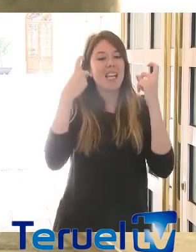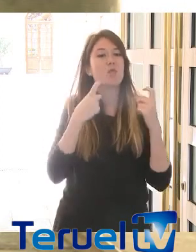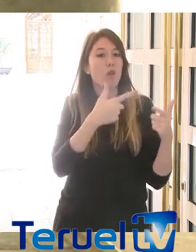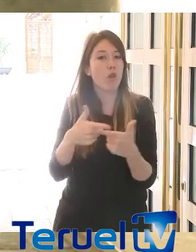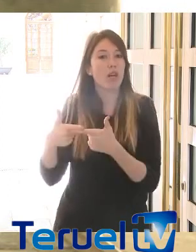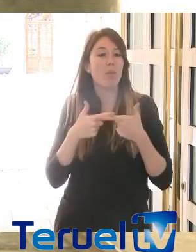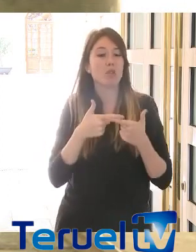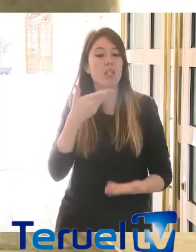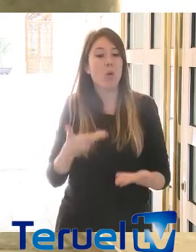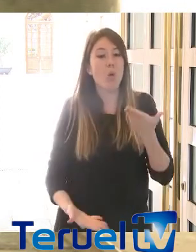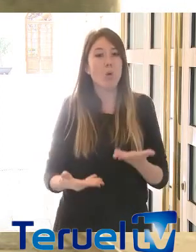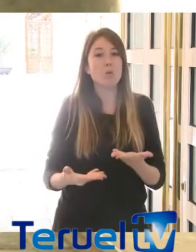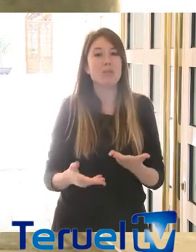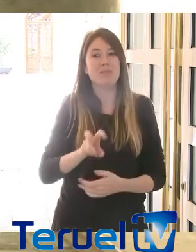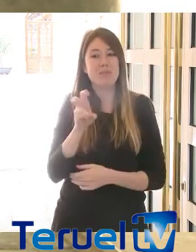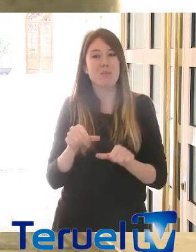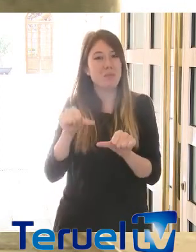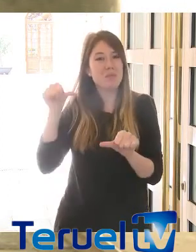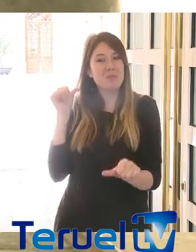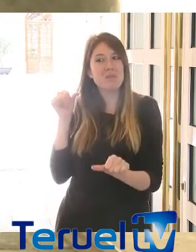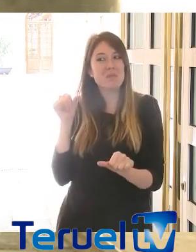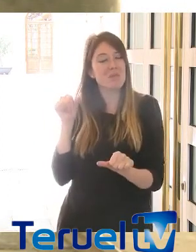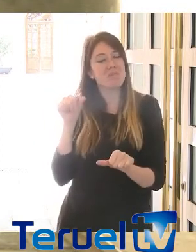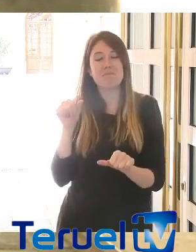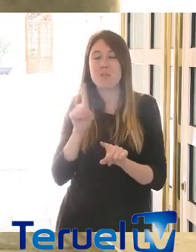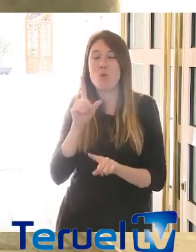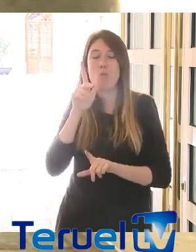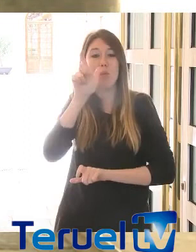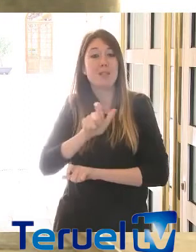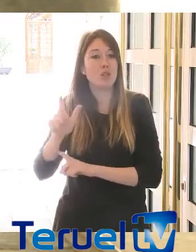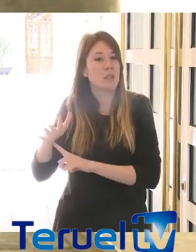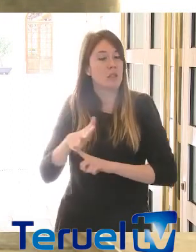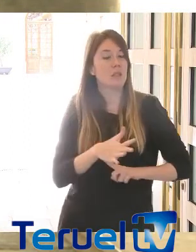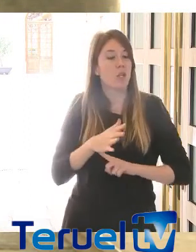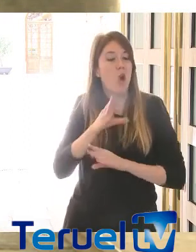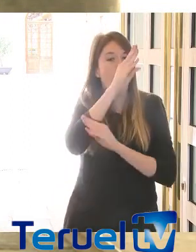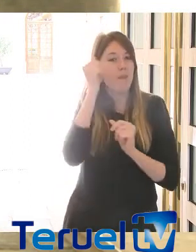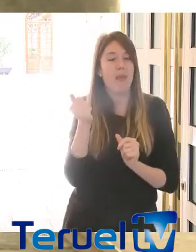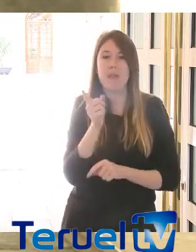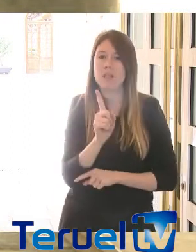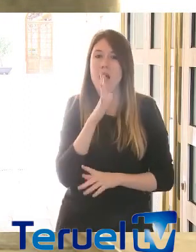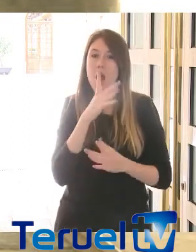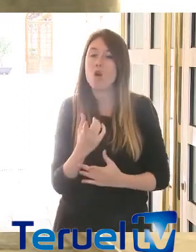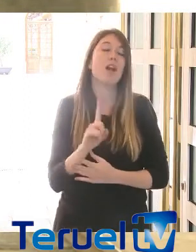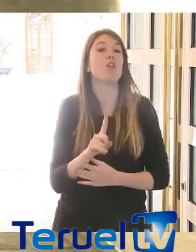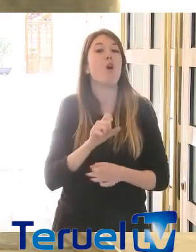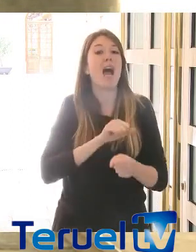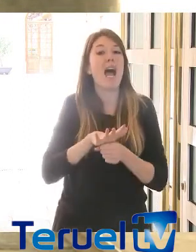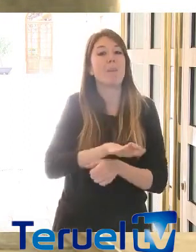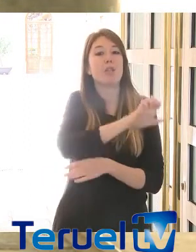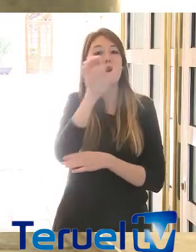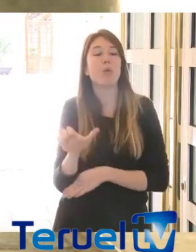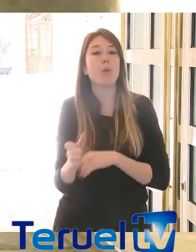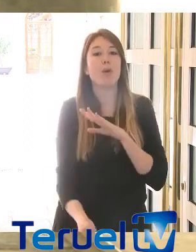no como ha ocurrido en otras circunstancias que han dejado a mucha gente atrás y por lo tanto es necesario desde el ámbito europeo superar las políticas de